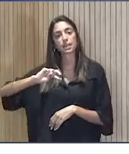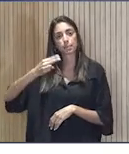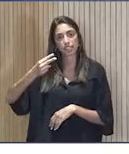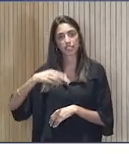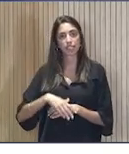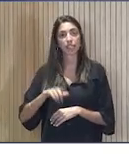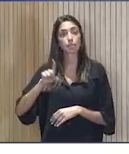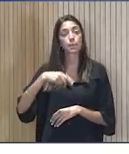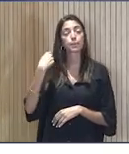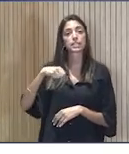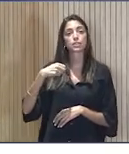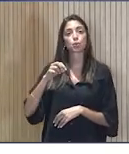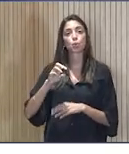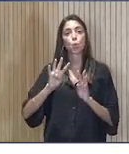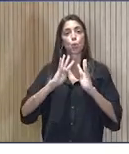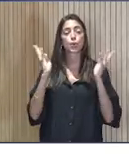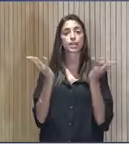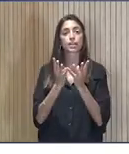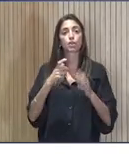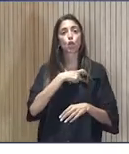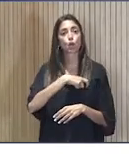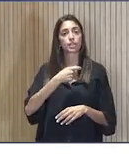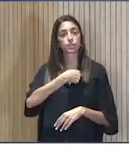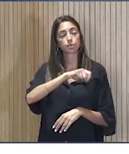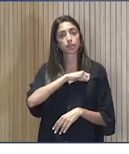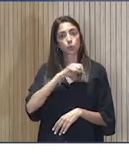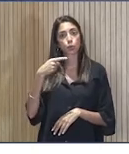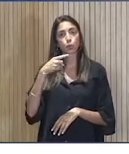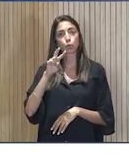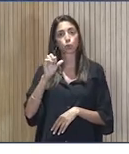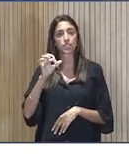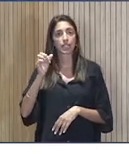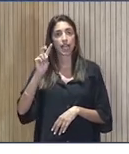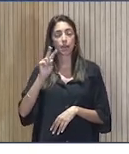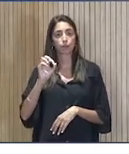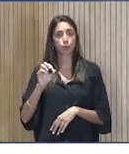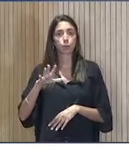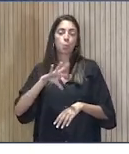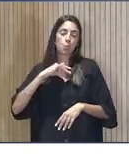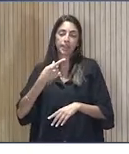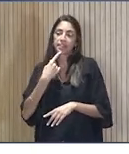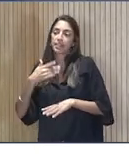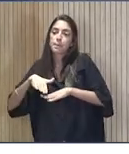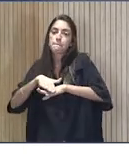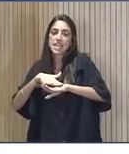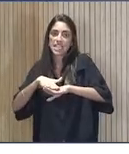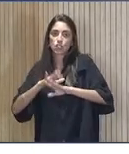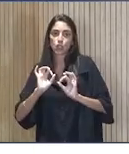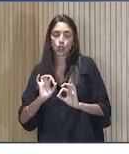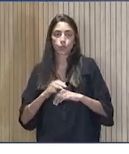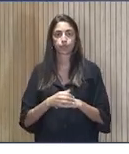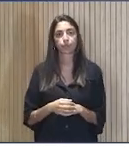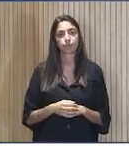El presidente de UNICEF, Comité Español. Gustavo Suárez Pertierra, otro también a que se le puede decir ministro. Siempre se le ha ministro, Suárez Pertierra.